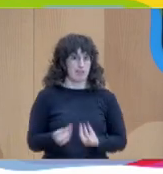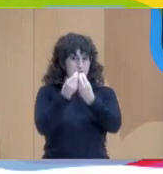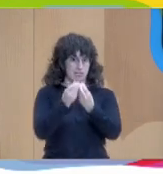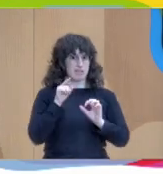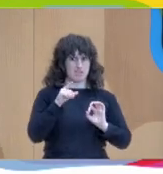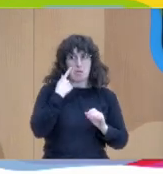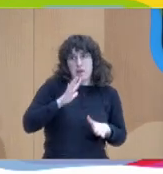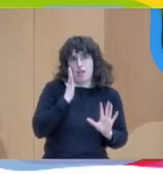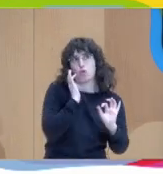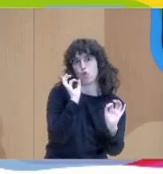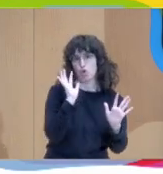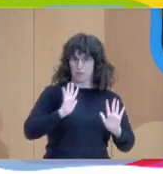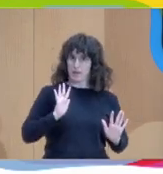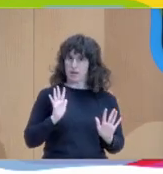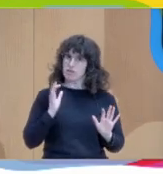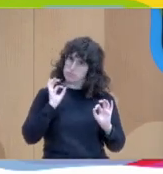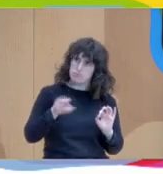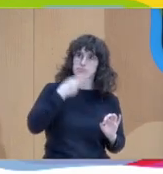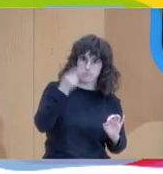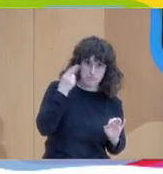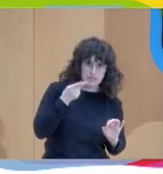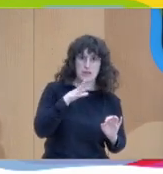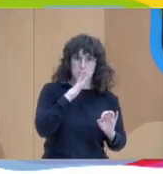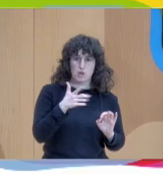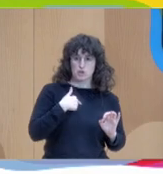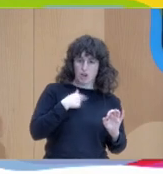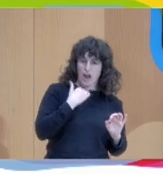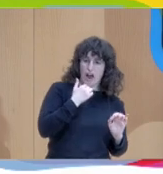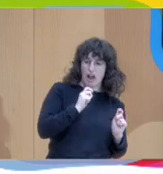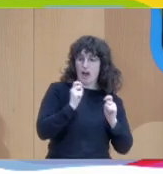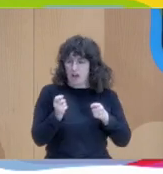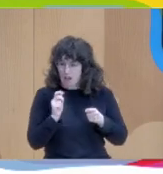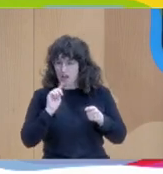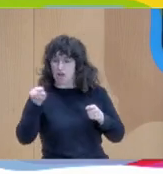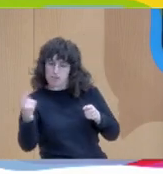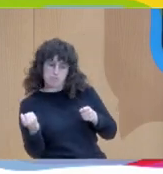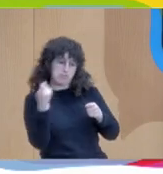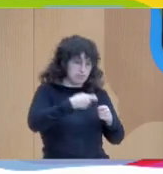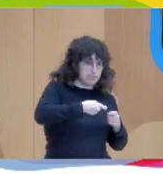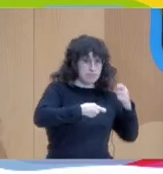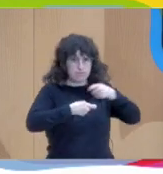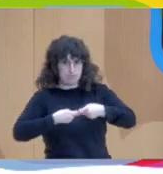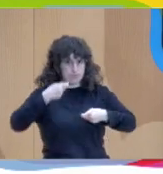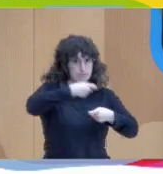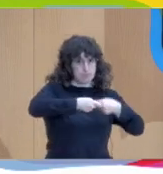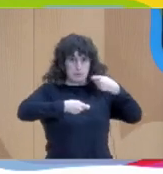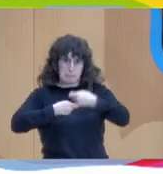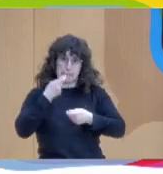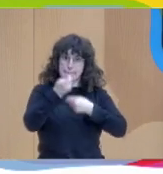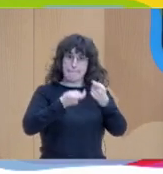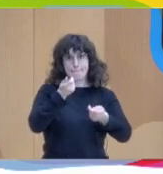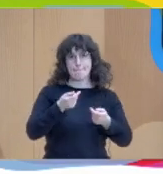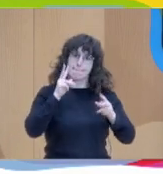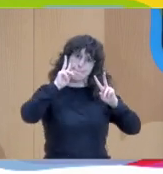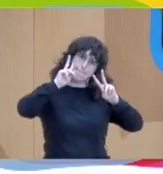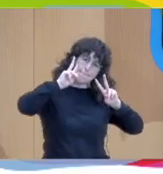pieza yo pongo otra pieza y sobre tu pieza yo pongo otra pieza y vamos construyendo juntos y nos ponemos a pensar y hacemos análisis profundos